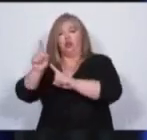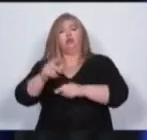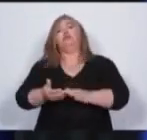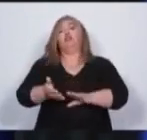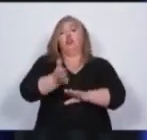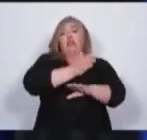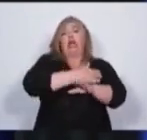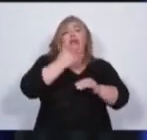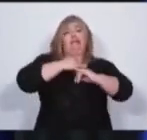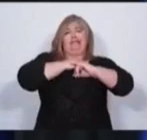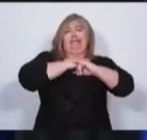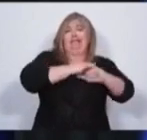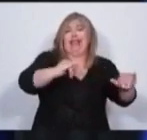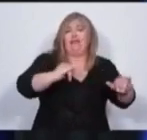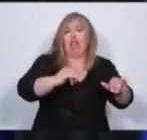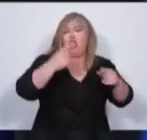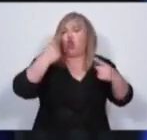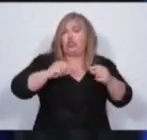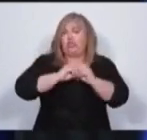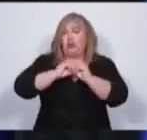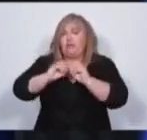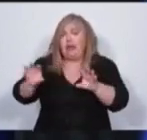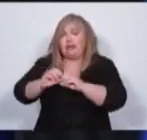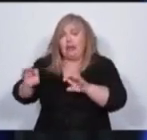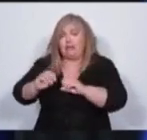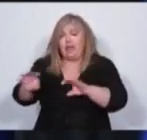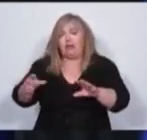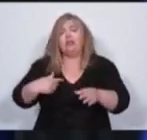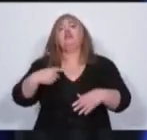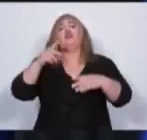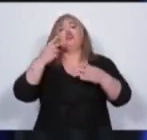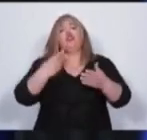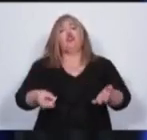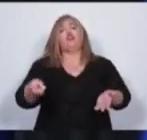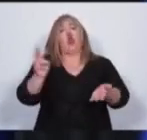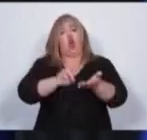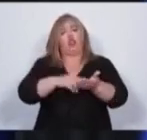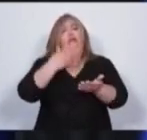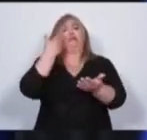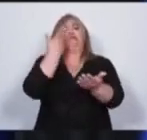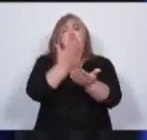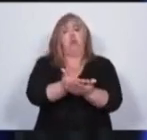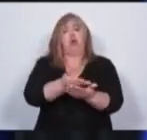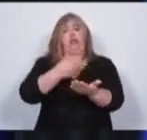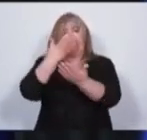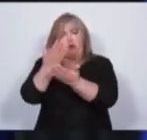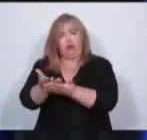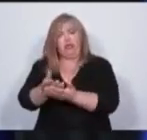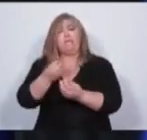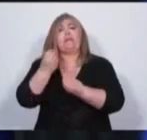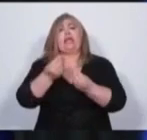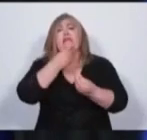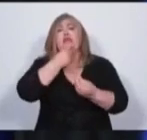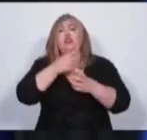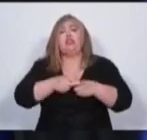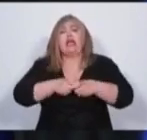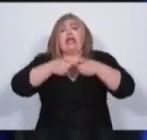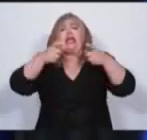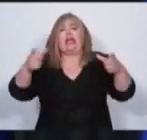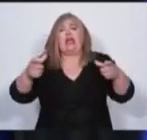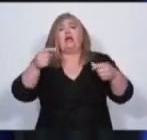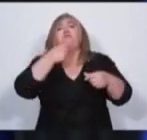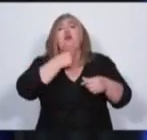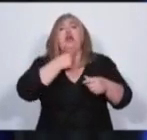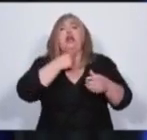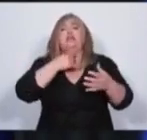le hacían mal a Mendoza y hemos hecho las propuestas para que Mendoza siga creciendo. Por eso te pido, si vos querés aires nuevos y que Mendoza